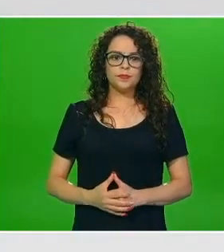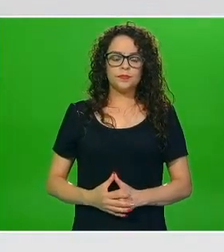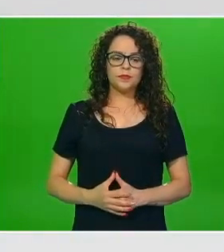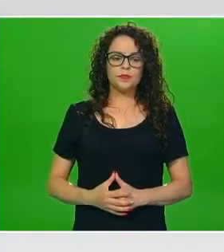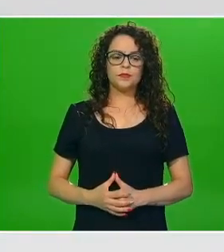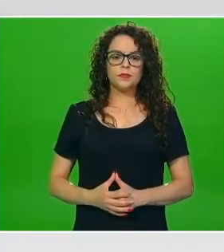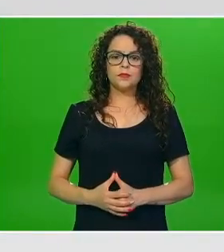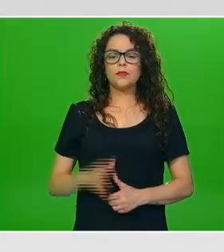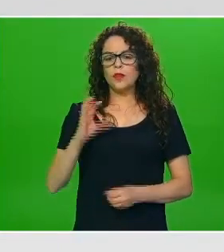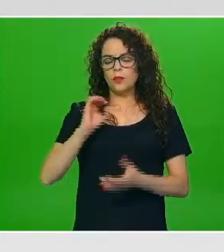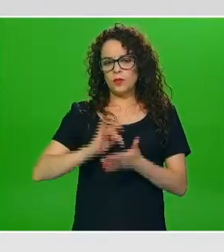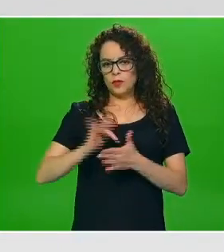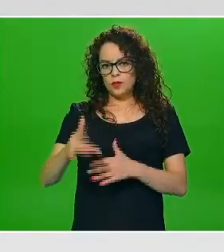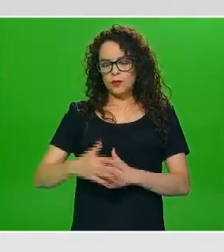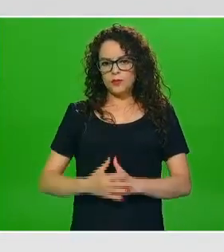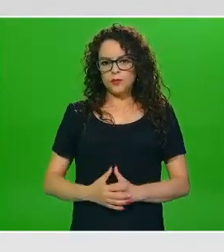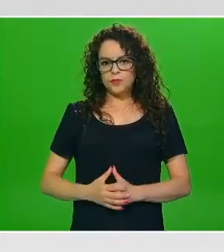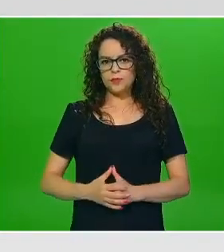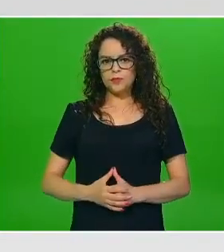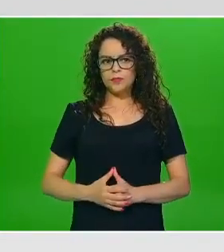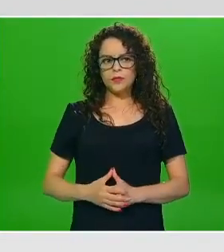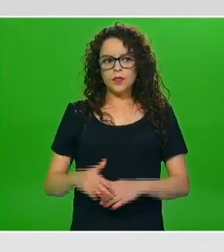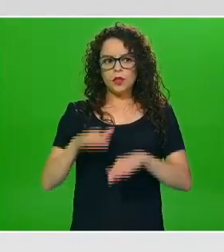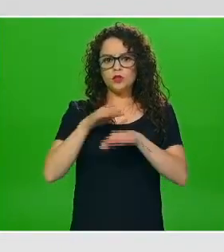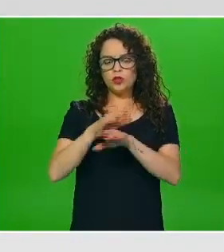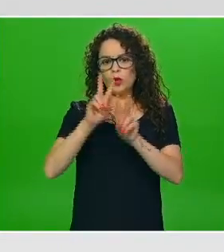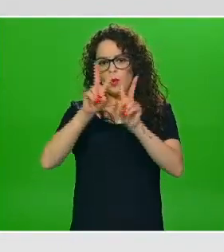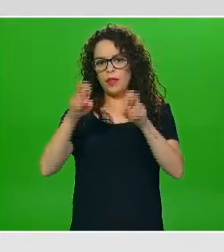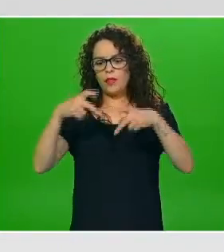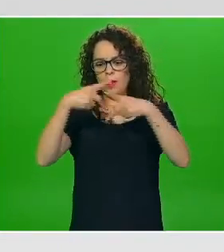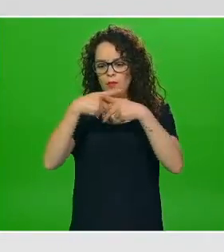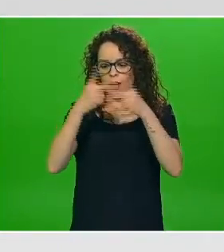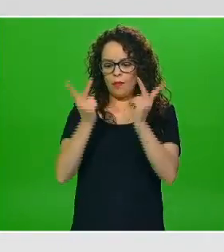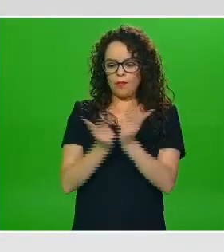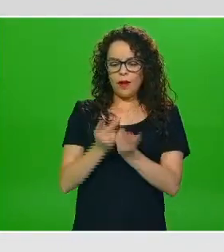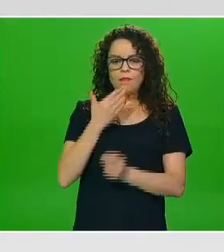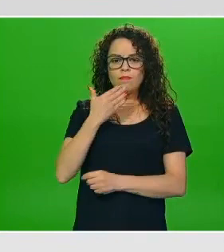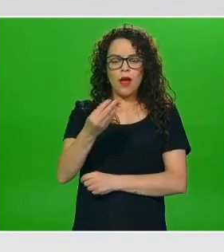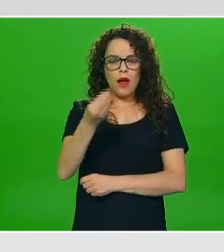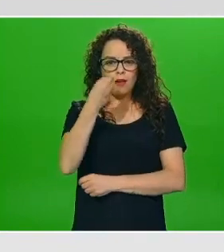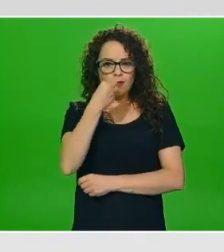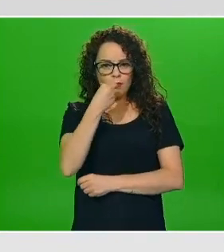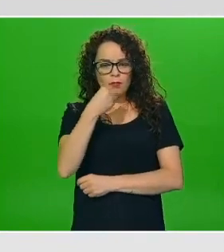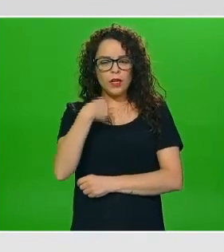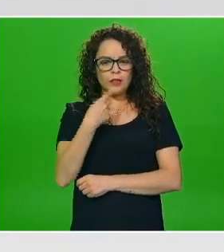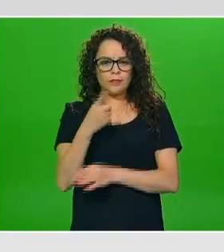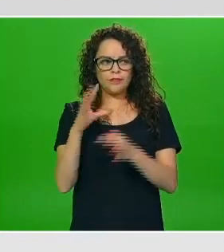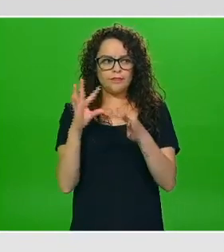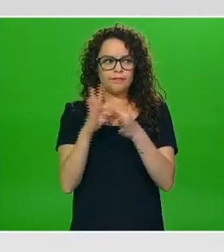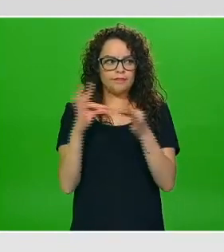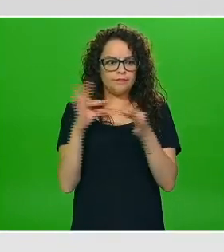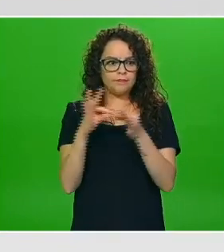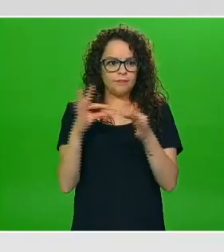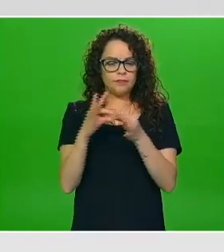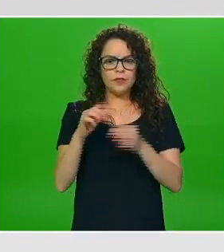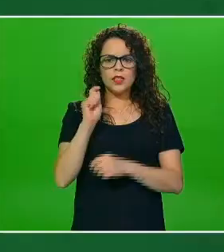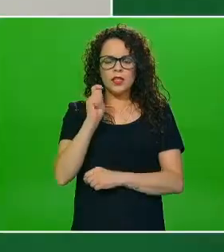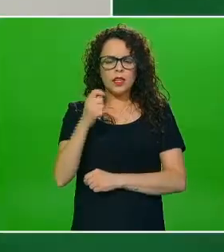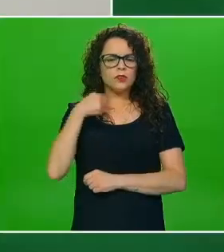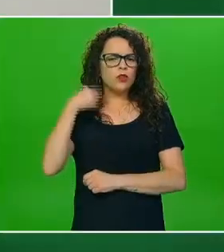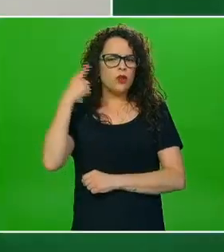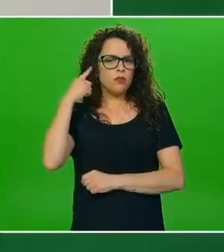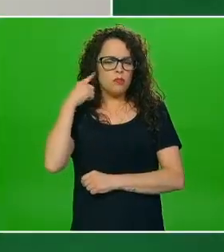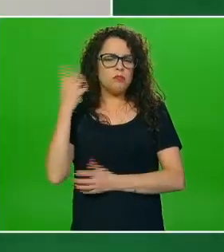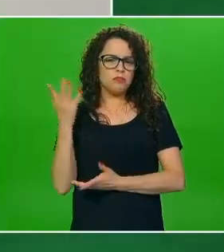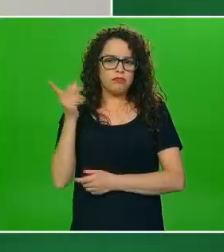muchas gracias en relación al plato del buen comer lo que yo podría comentar de lo que he escuchado de